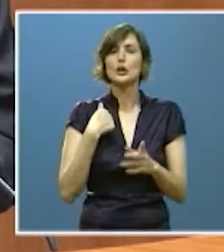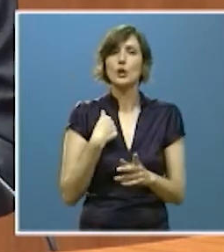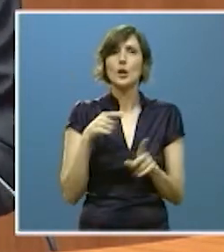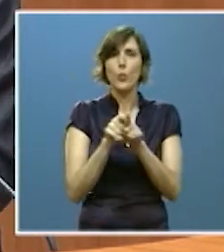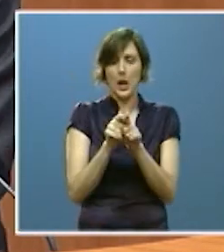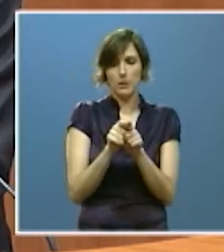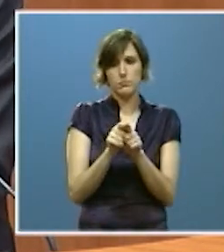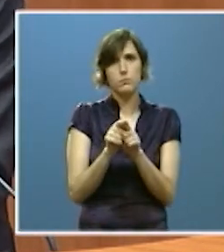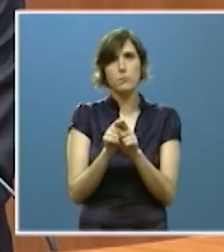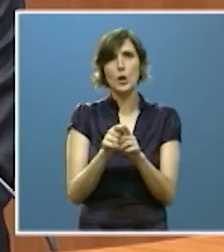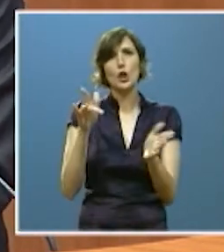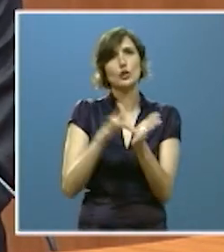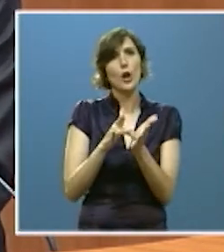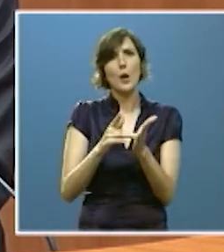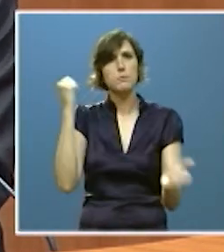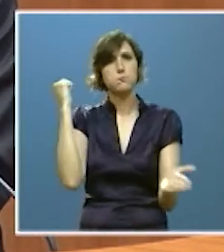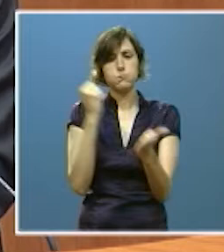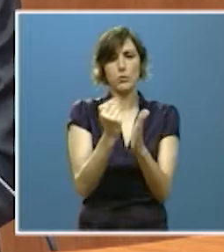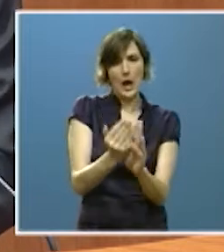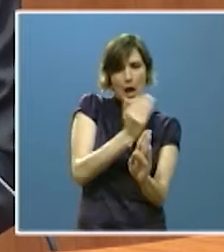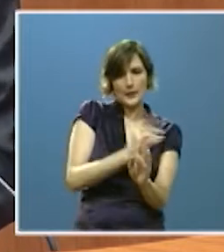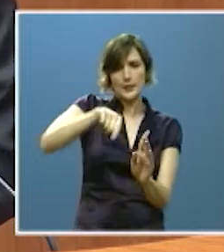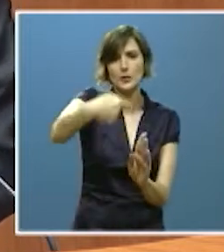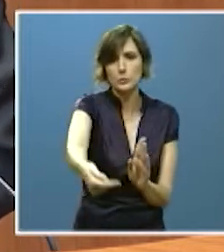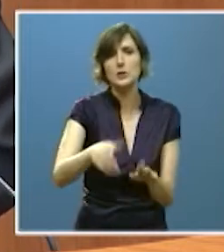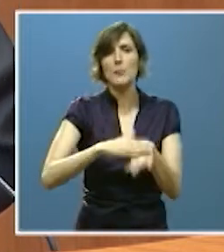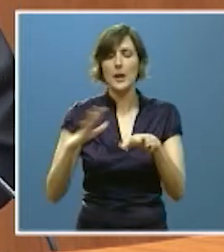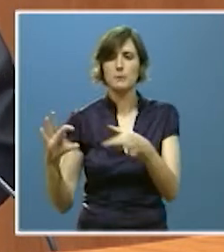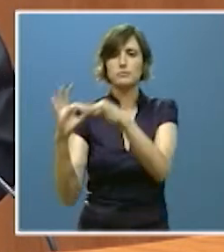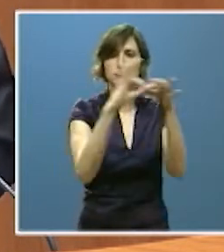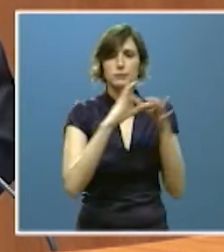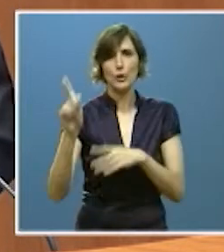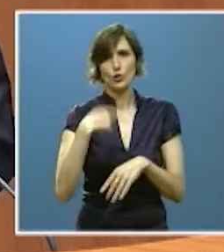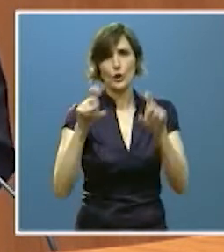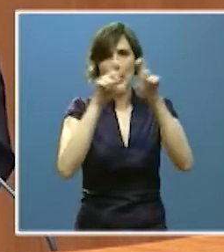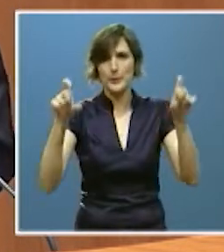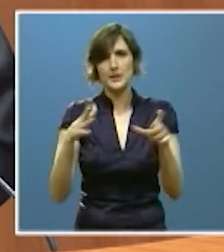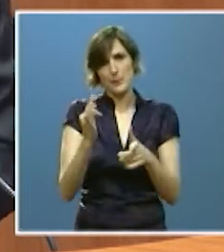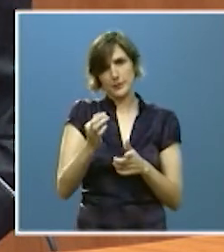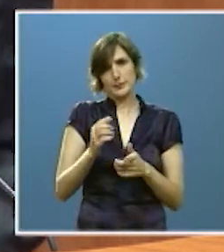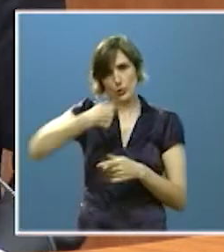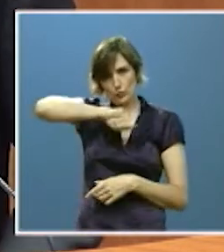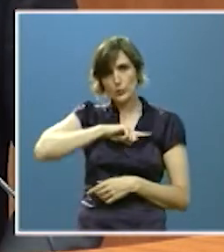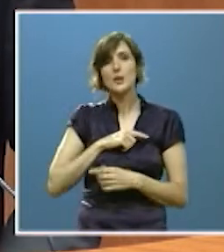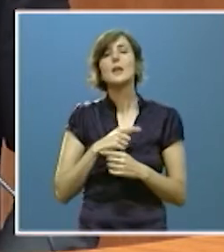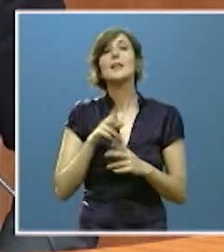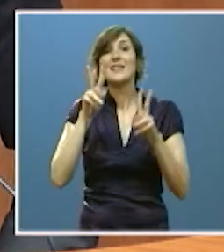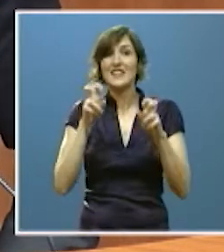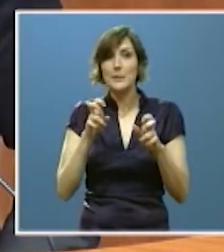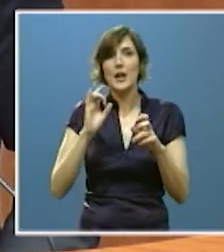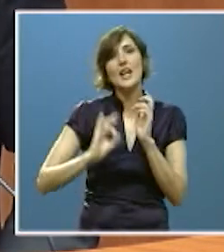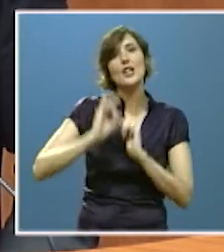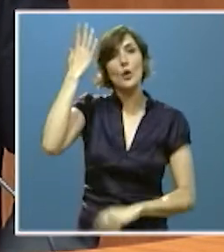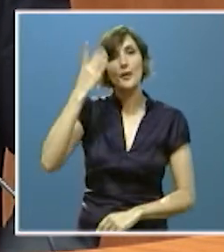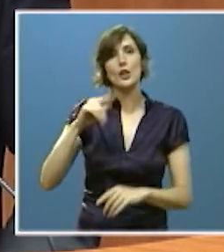un antes y un después en la facilidad de acceso a la financiación por las empresas. En materia de innovación, pusimos en